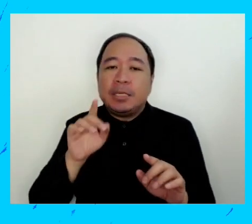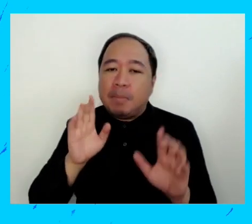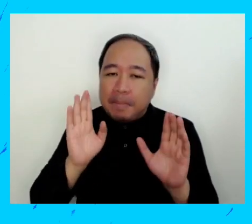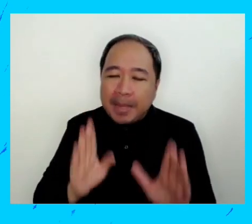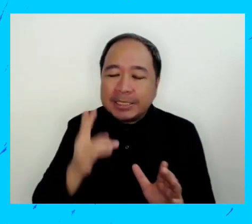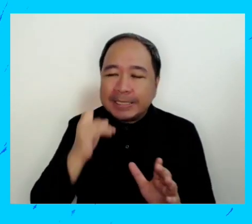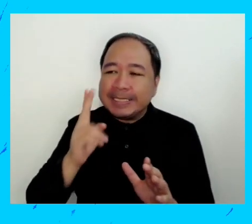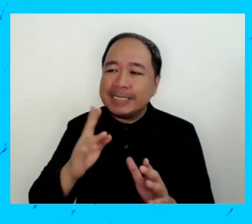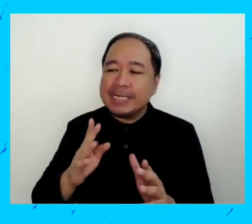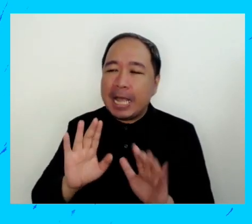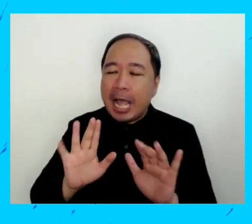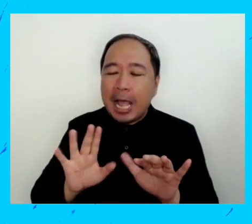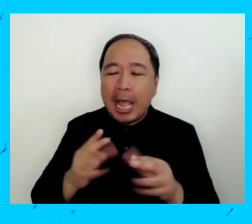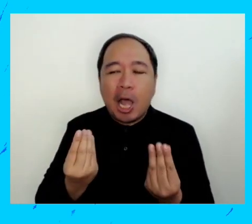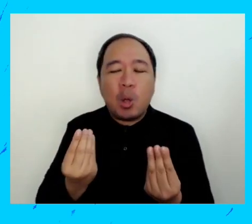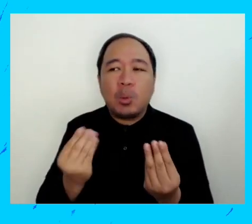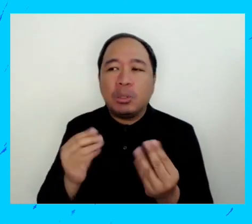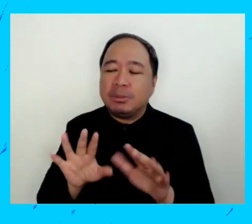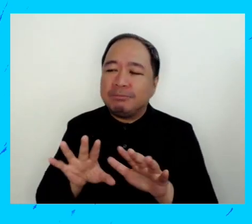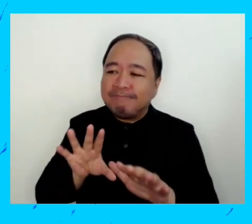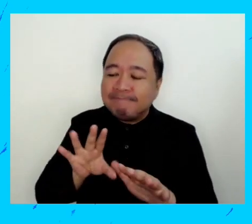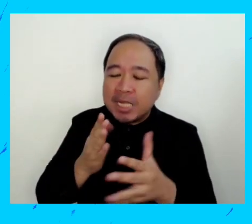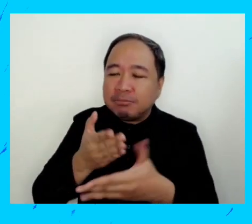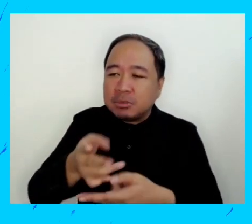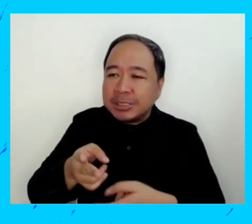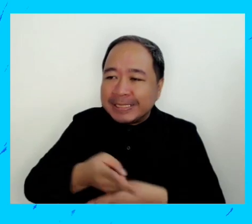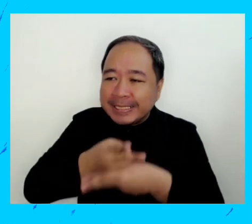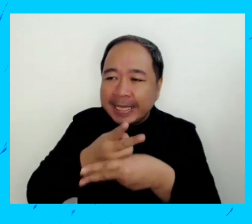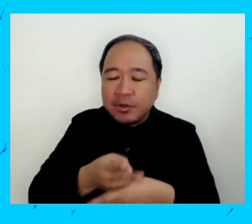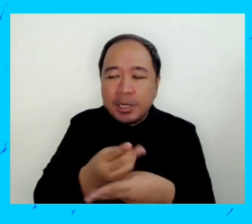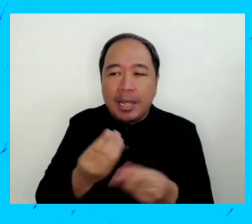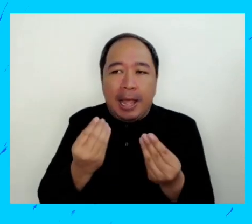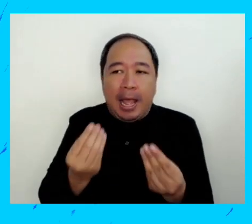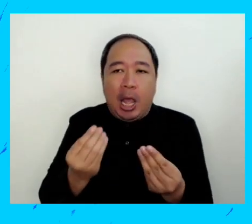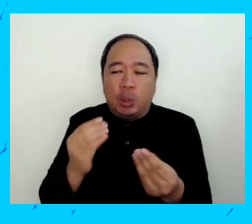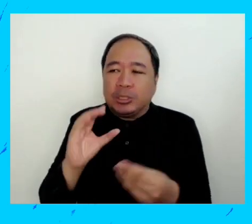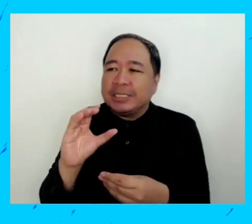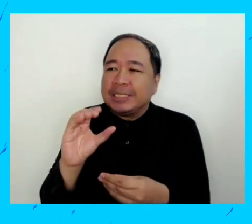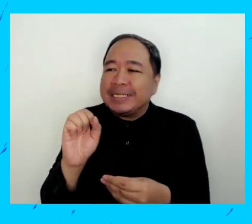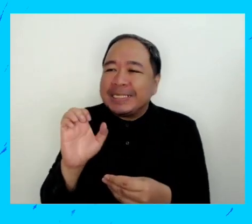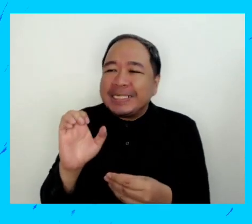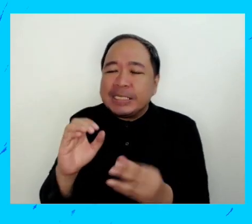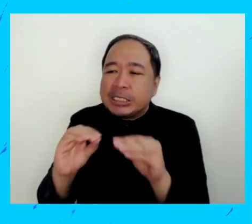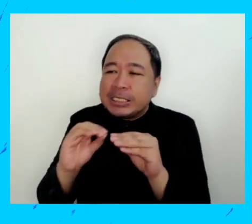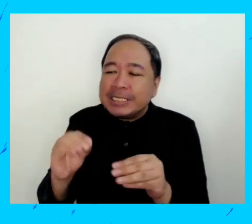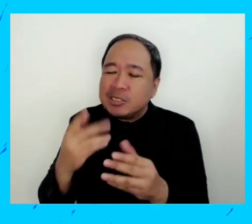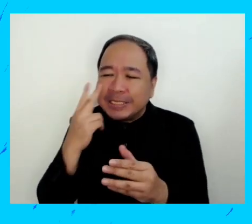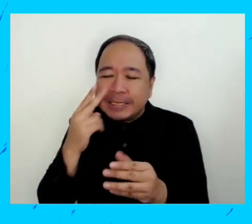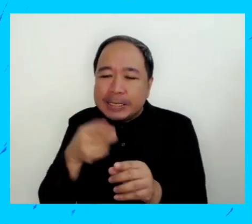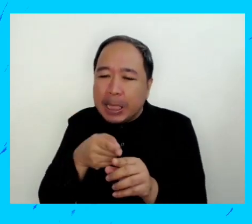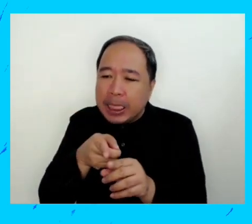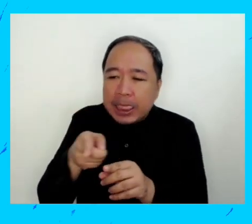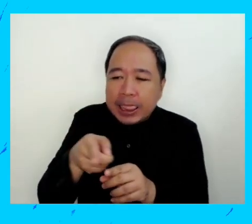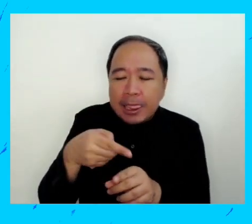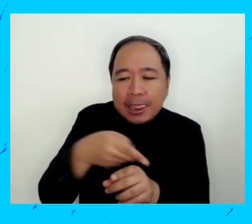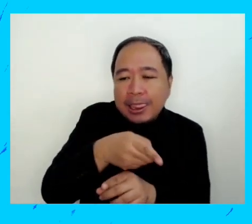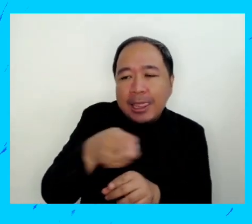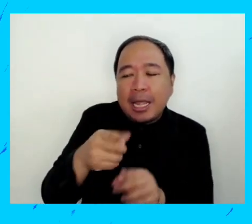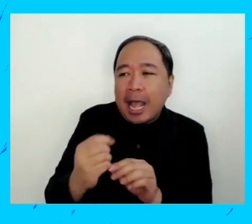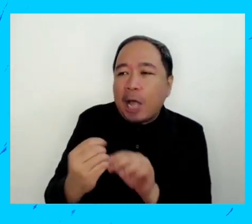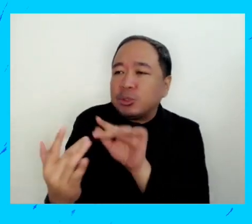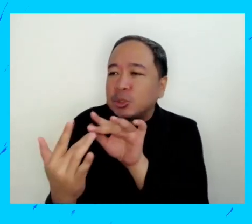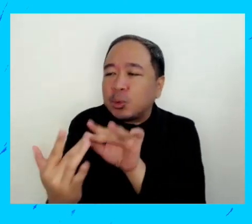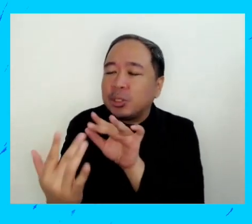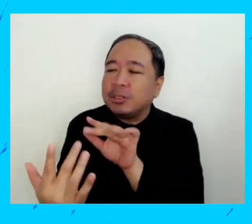creo que, y creo que hay que tener cuidado y sensibles. Y tenemos que realmente ser muy